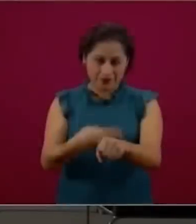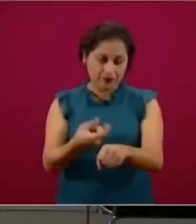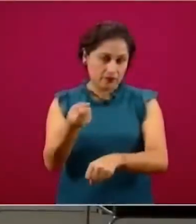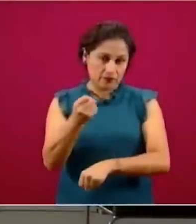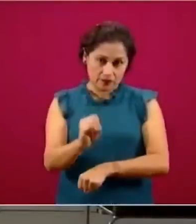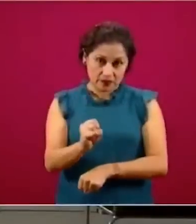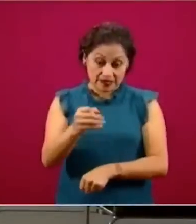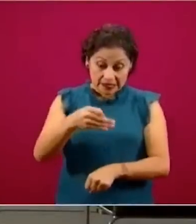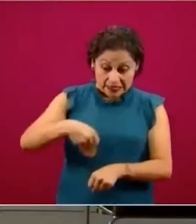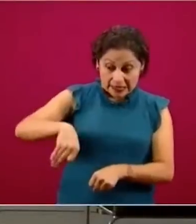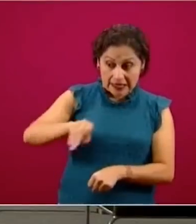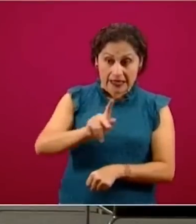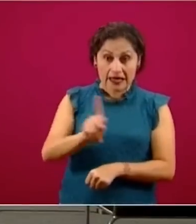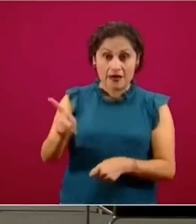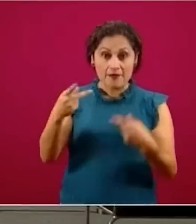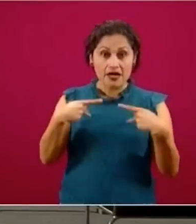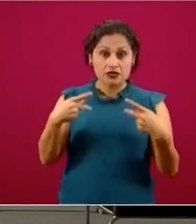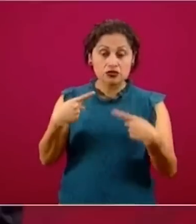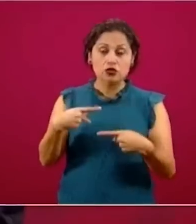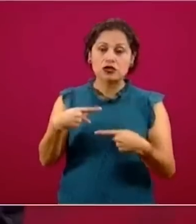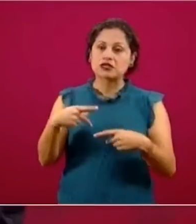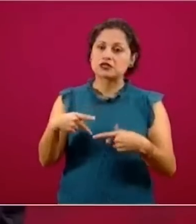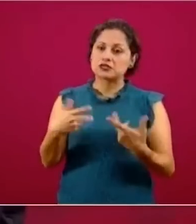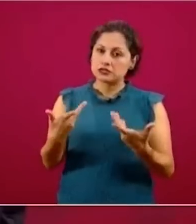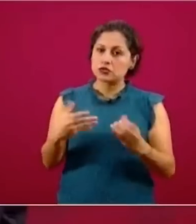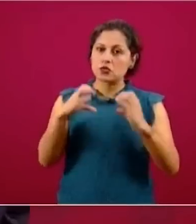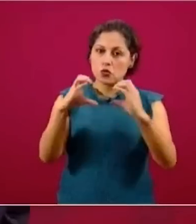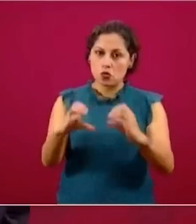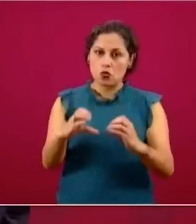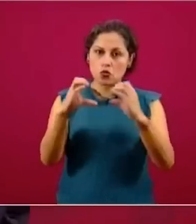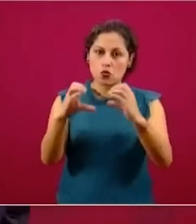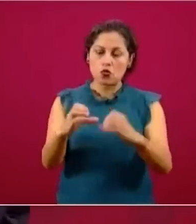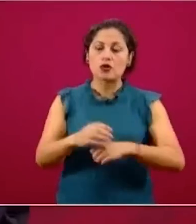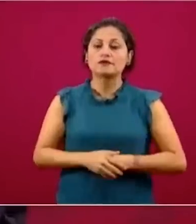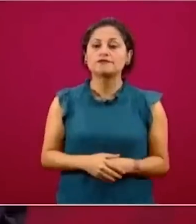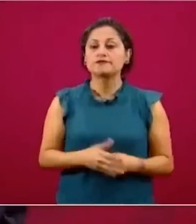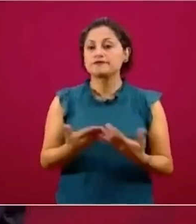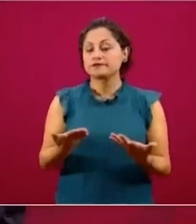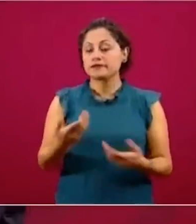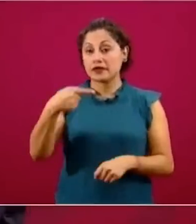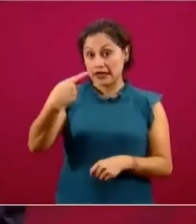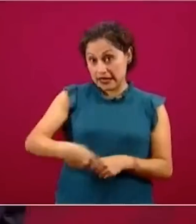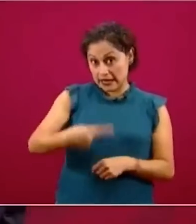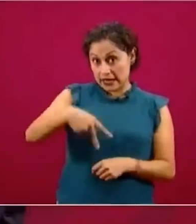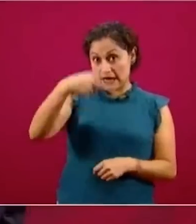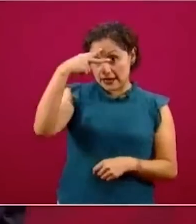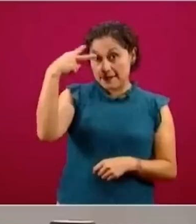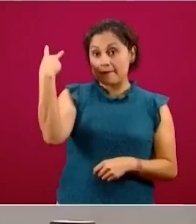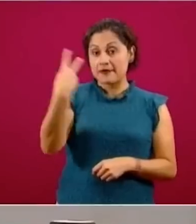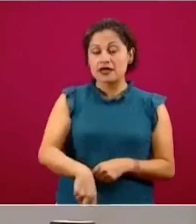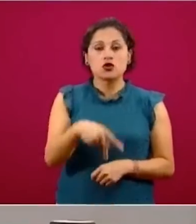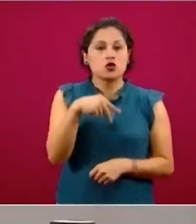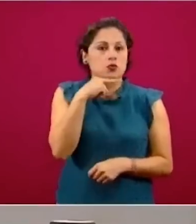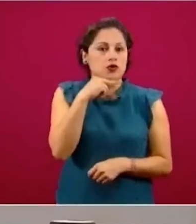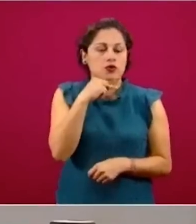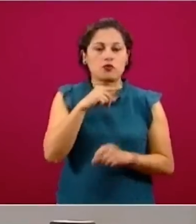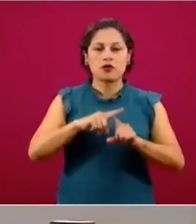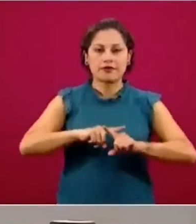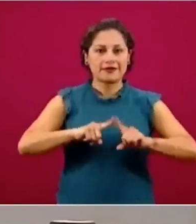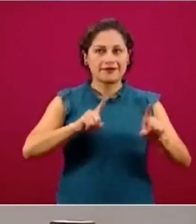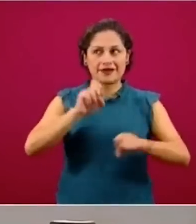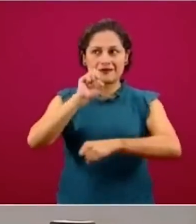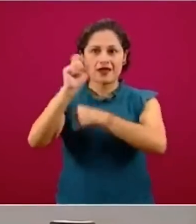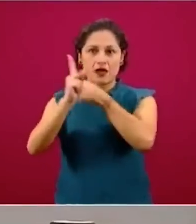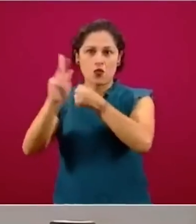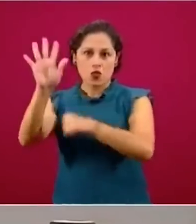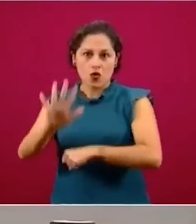Ahora, un elemento que preocupa en México, a diferencia de Europa, de los países europeos, es